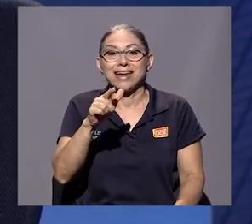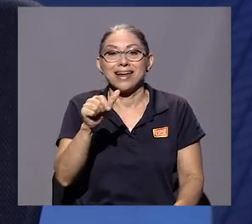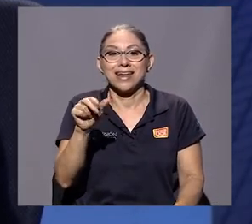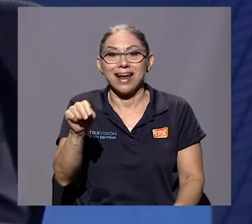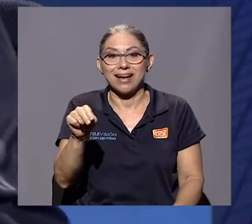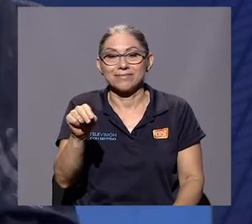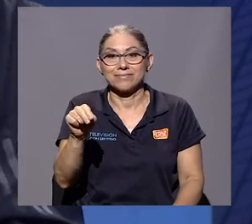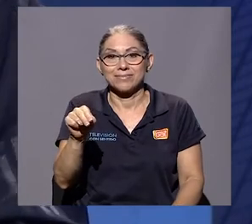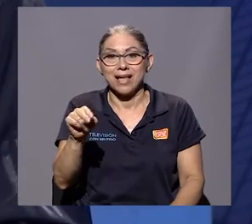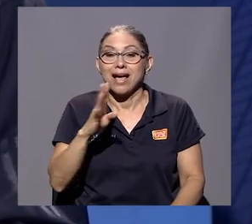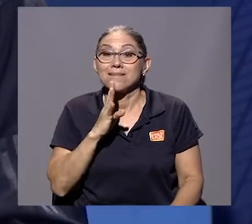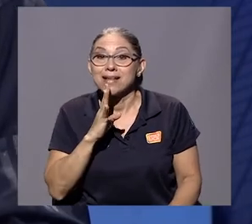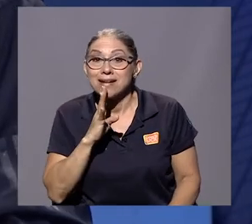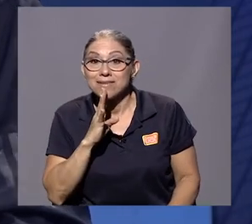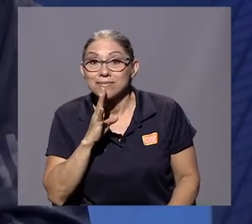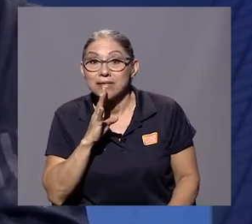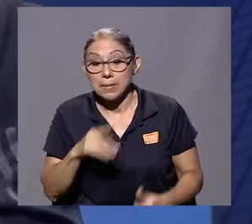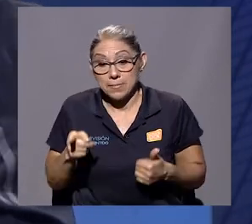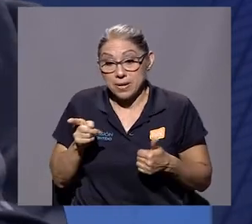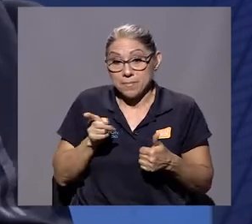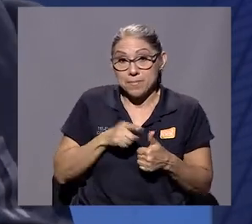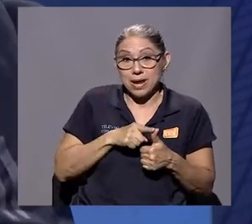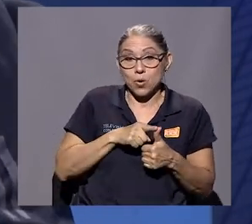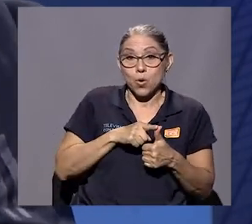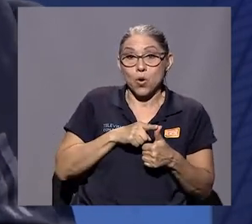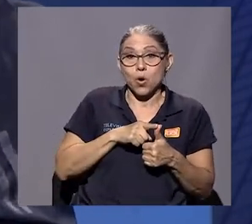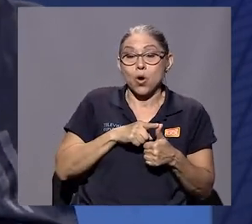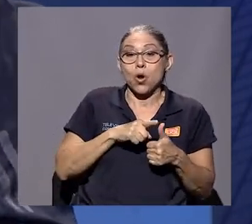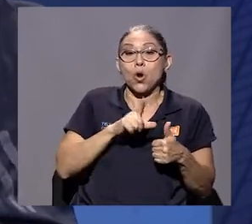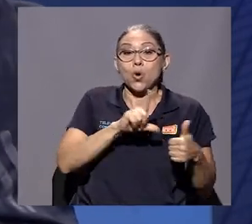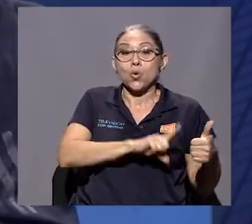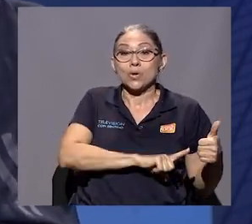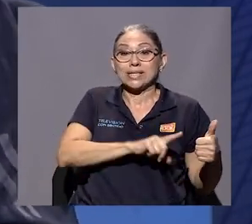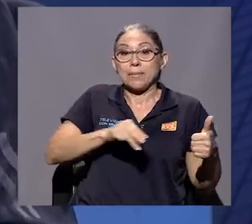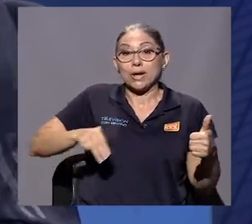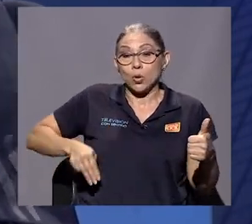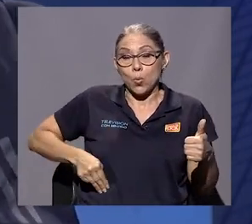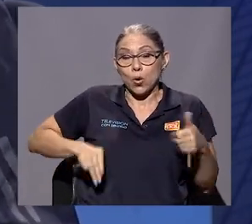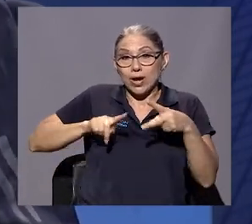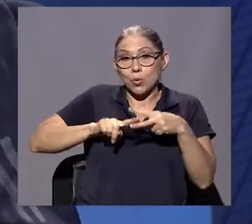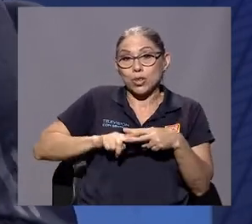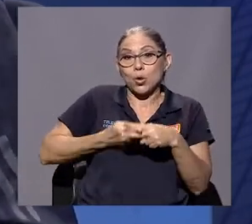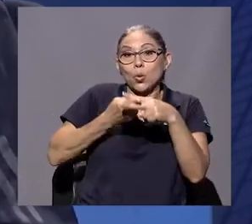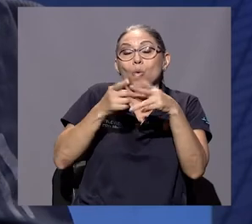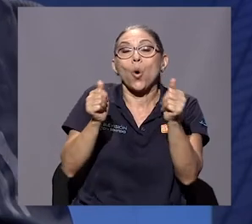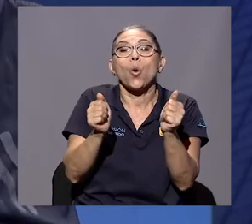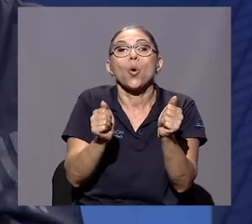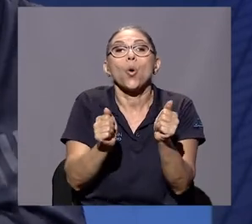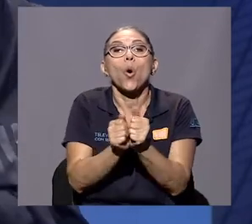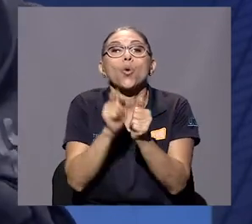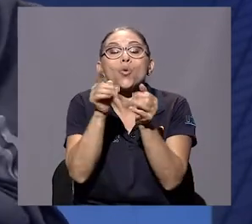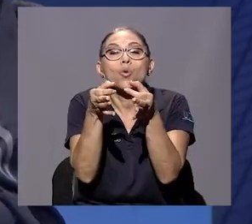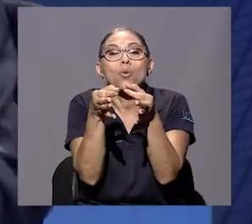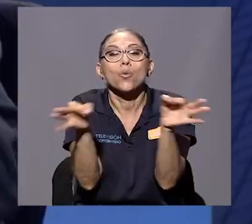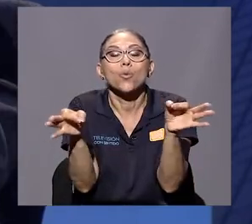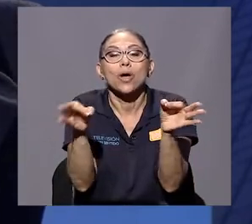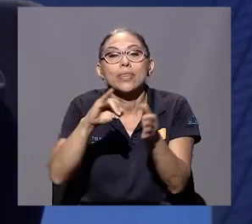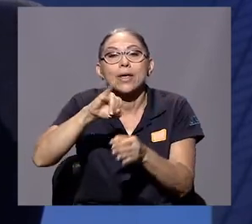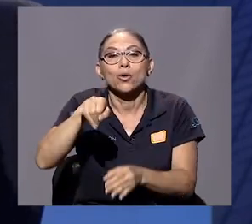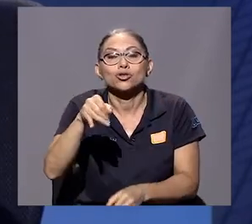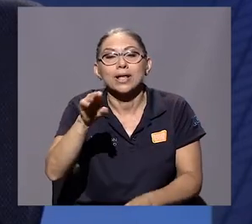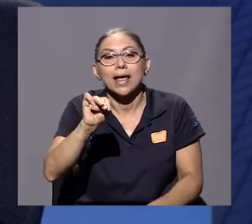lo introdujo, con un pensamiento de José Martí, que ya era demasiado para mí, a mi entender, que era,